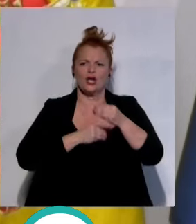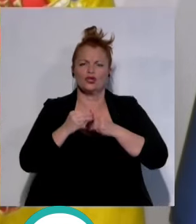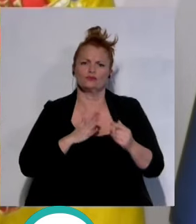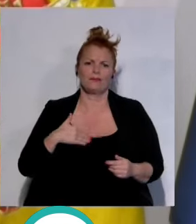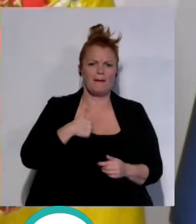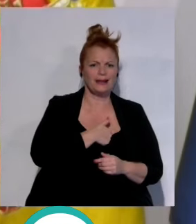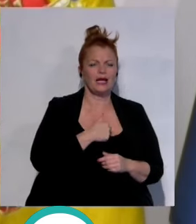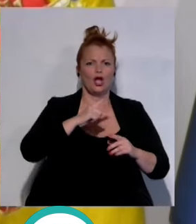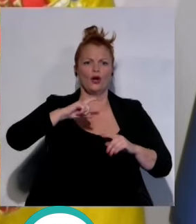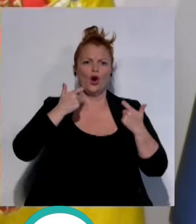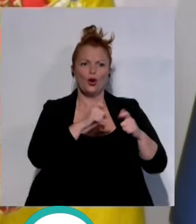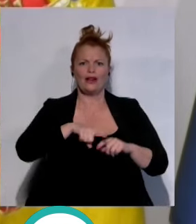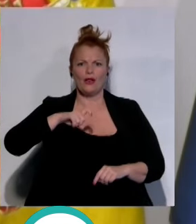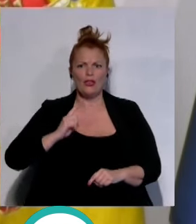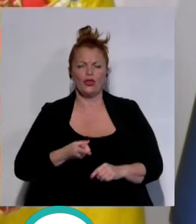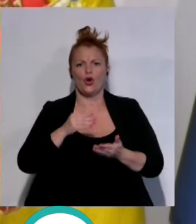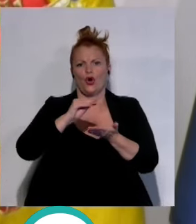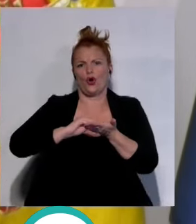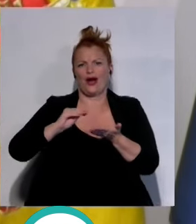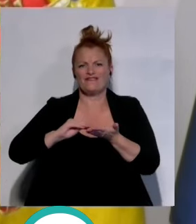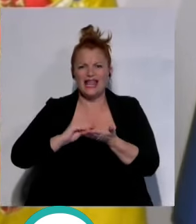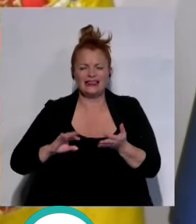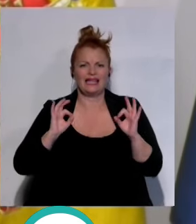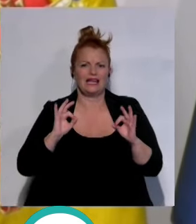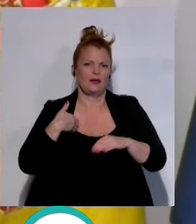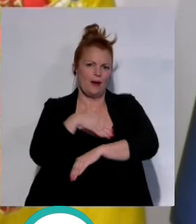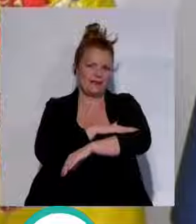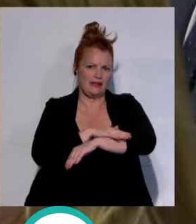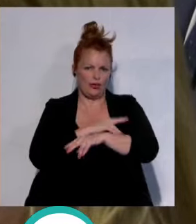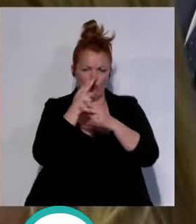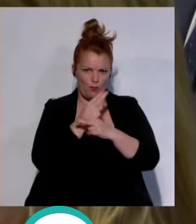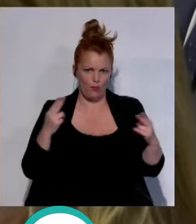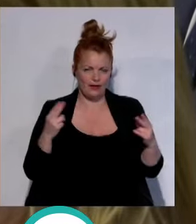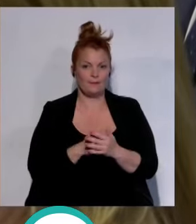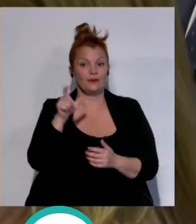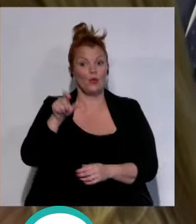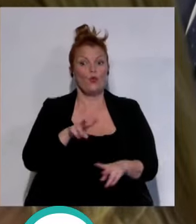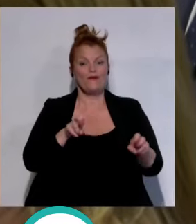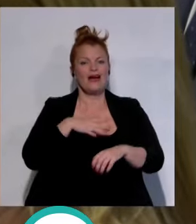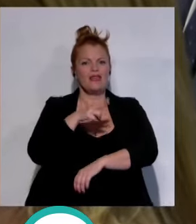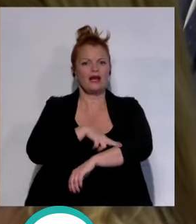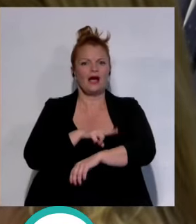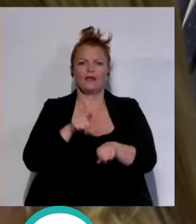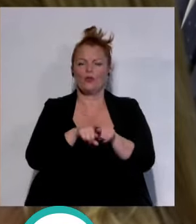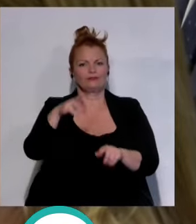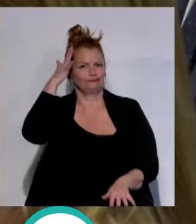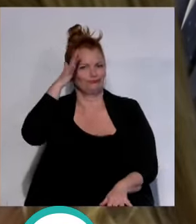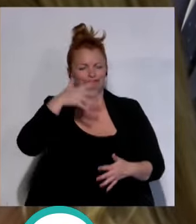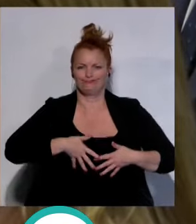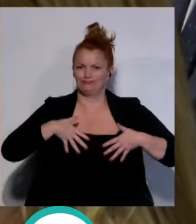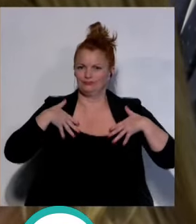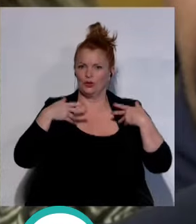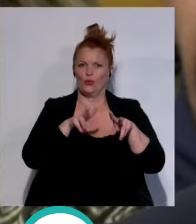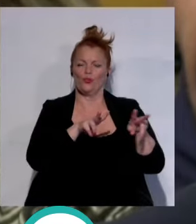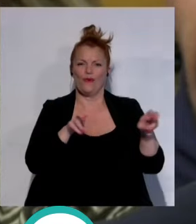dirección en gabinetes en varios gabinetes de la administración pública. La nueva delegada se ha mostrado ilusionada con su nueva